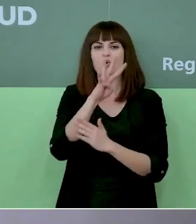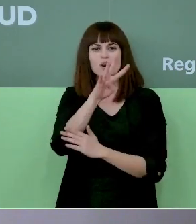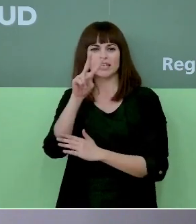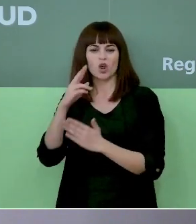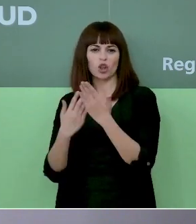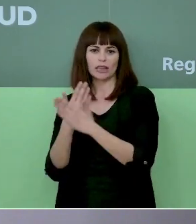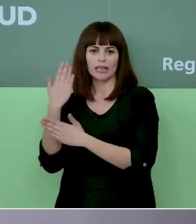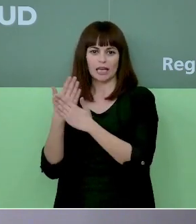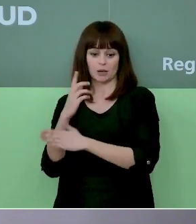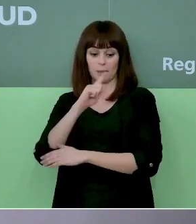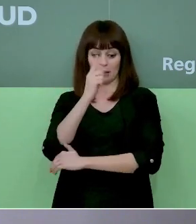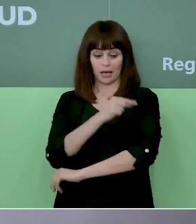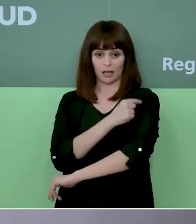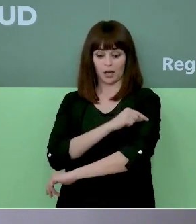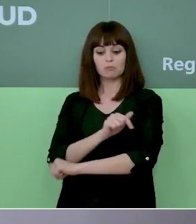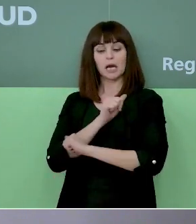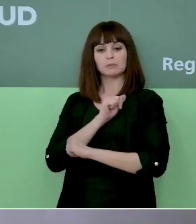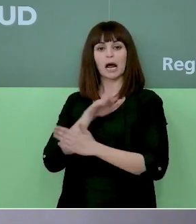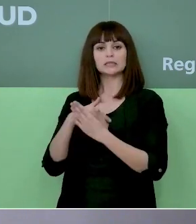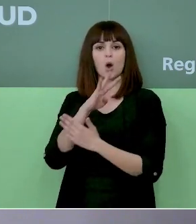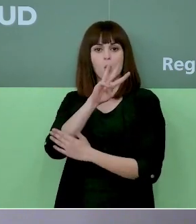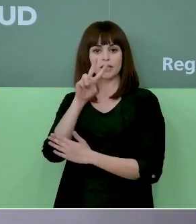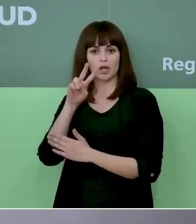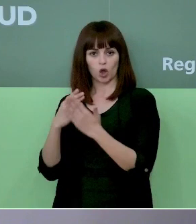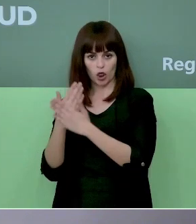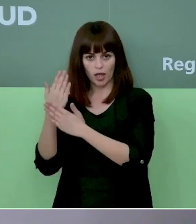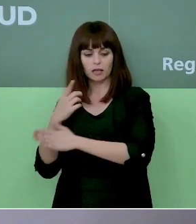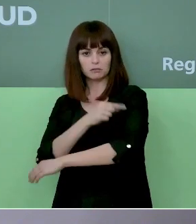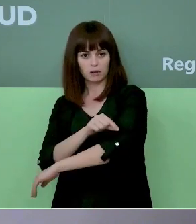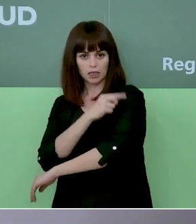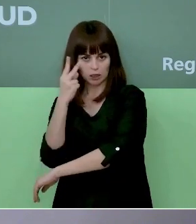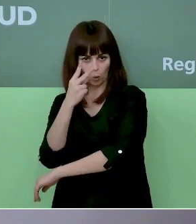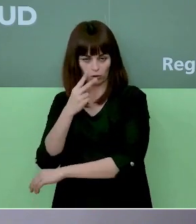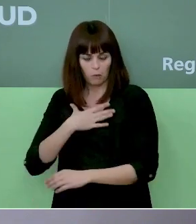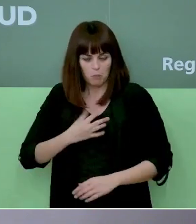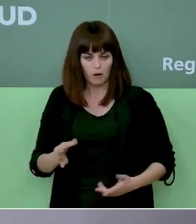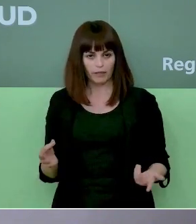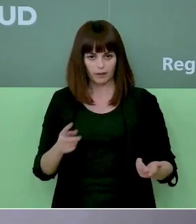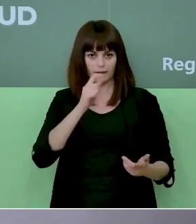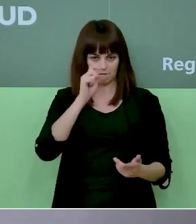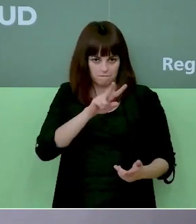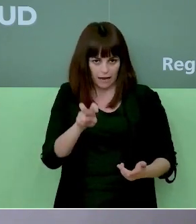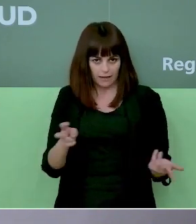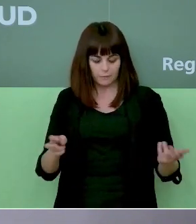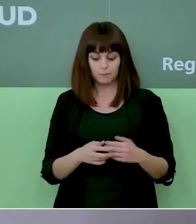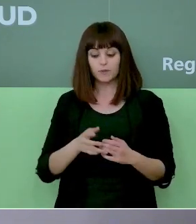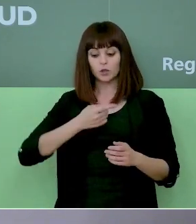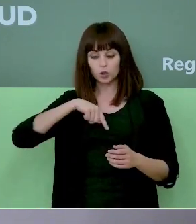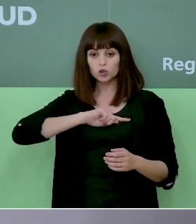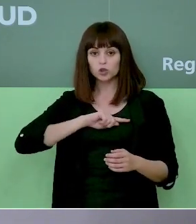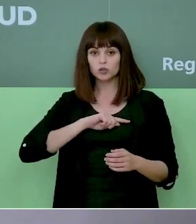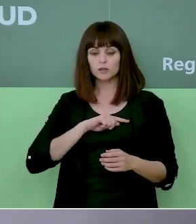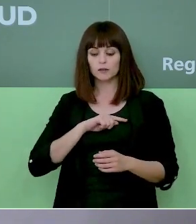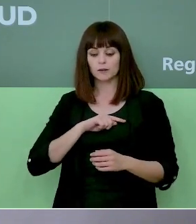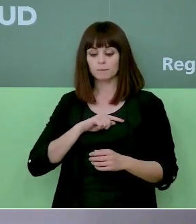comprometer en ningún momento el resultado de la vacuna. Dicho eso, nosotros vamos a administrar los 21